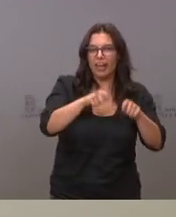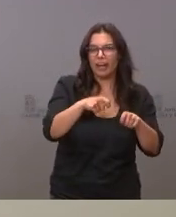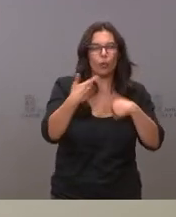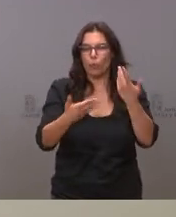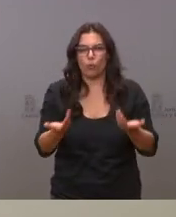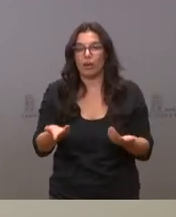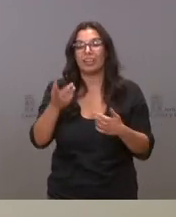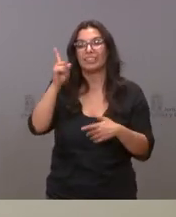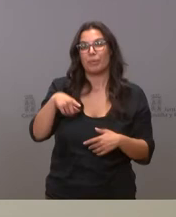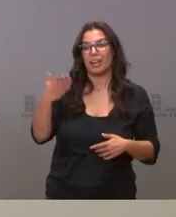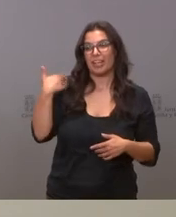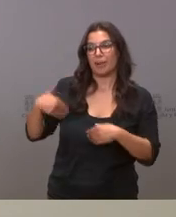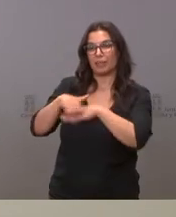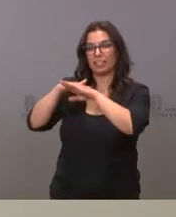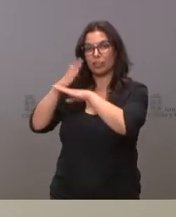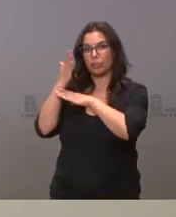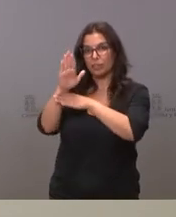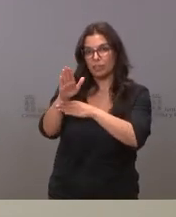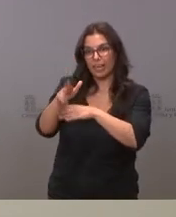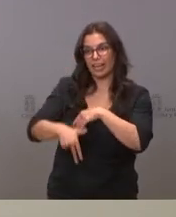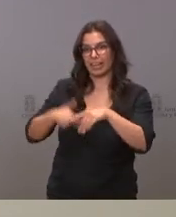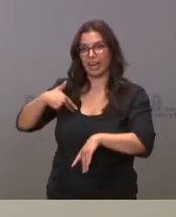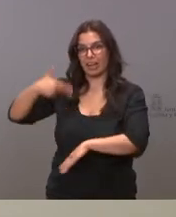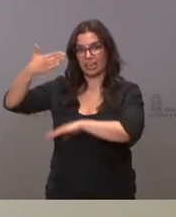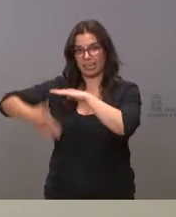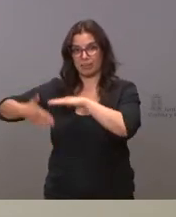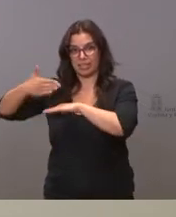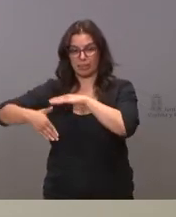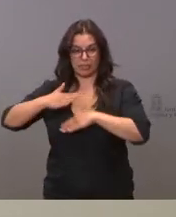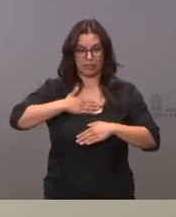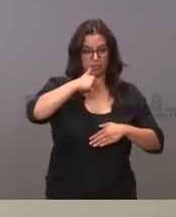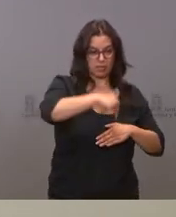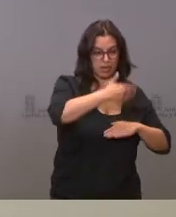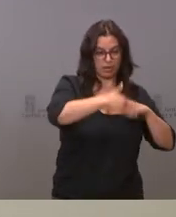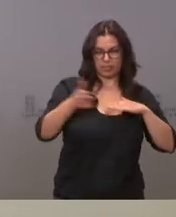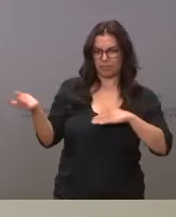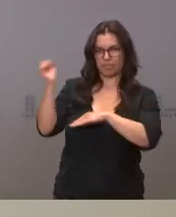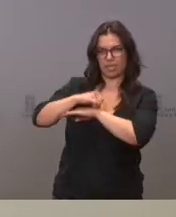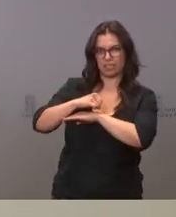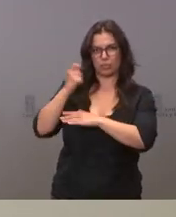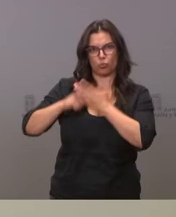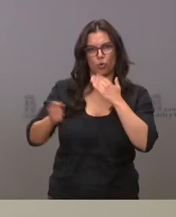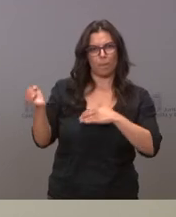ministerio en general es más restrictivo que el semáforo que se planteó aquí en Castilla y León